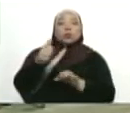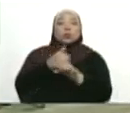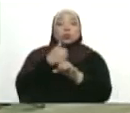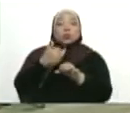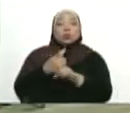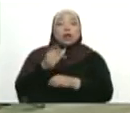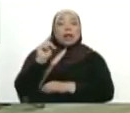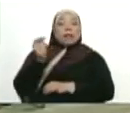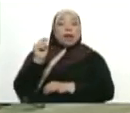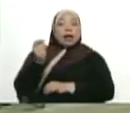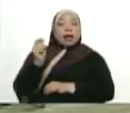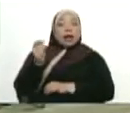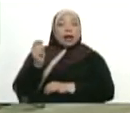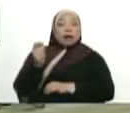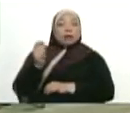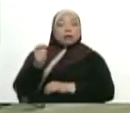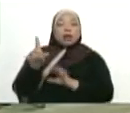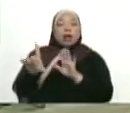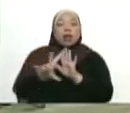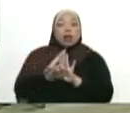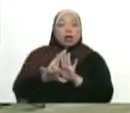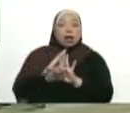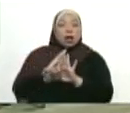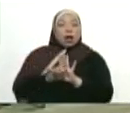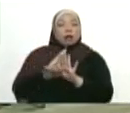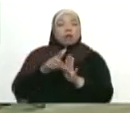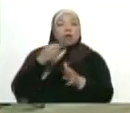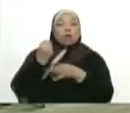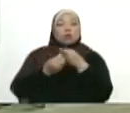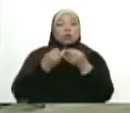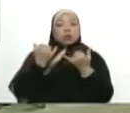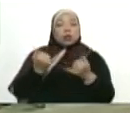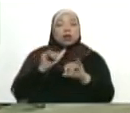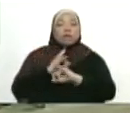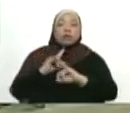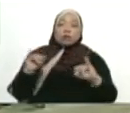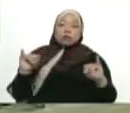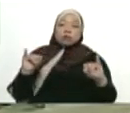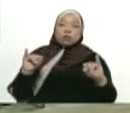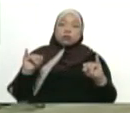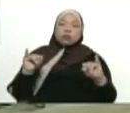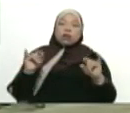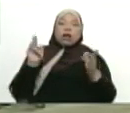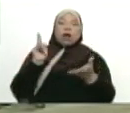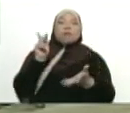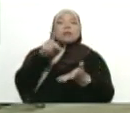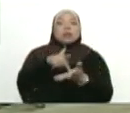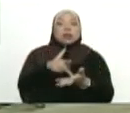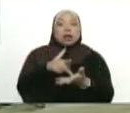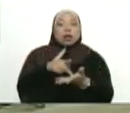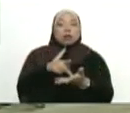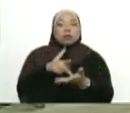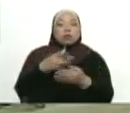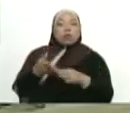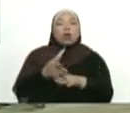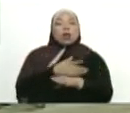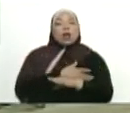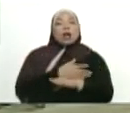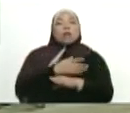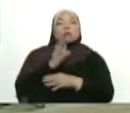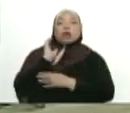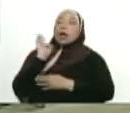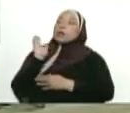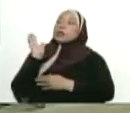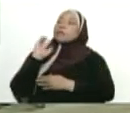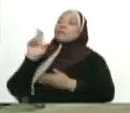las tareas que la ley señala para que finalmente podamos estar presentando ante la plenaria de